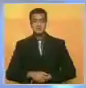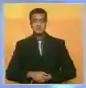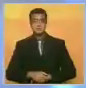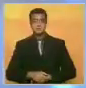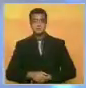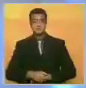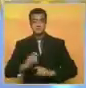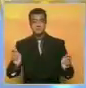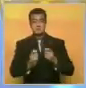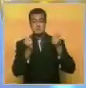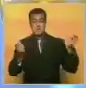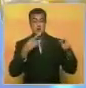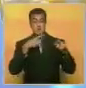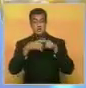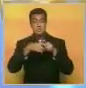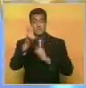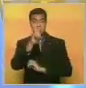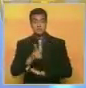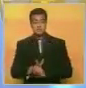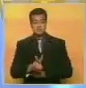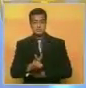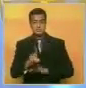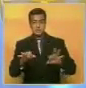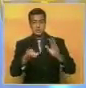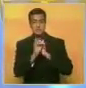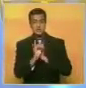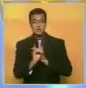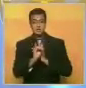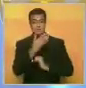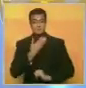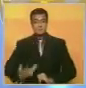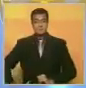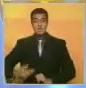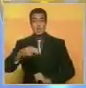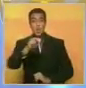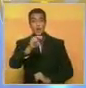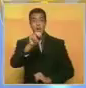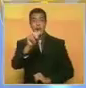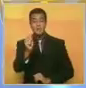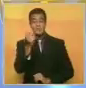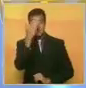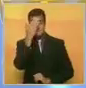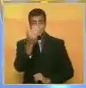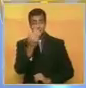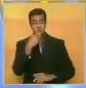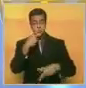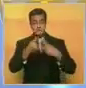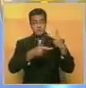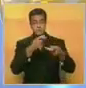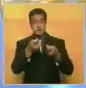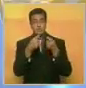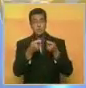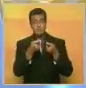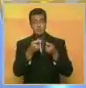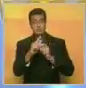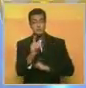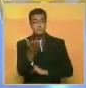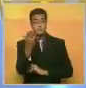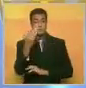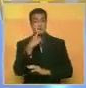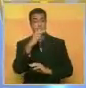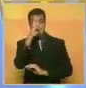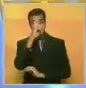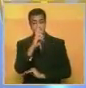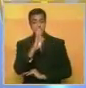Diario Crítico de Venezuela en su página web informó que el presidente de Fede Cámaras, Noel Álvarez, solicita una política económica fundamentada en el